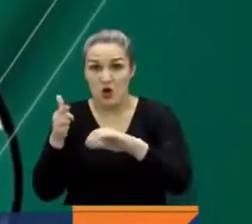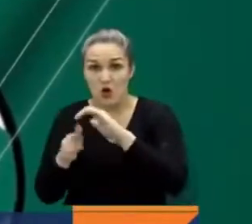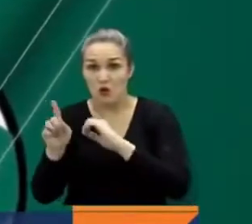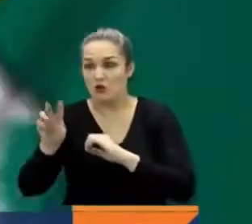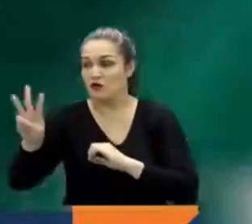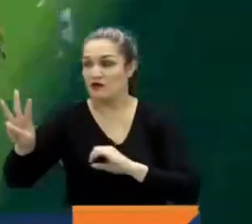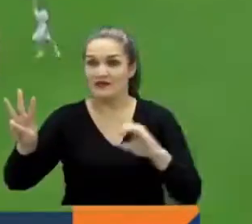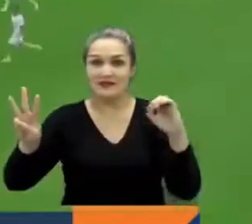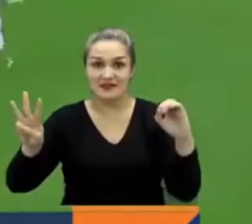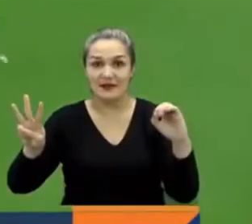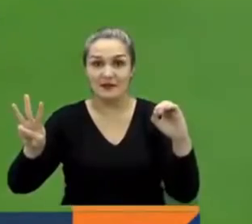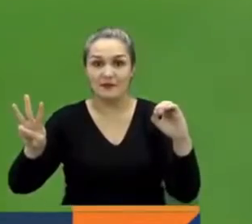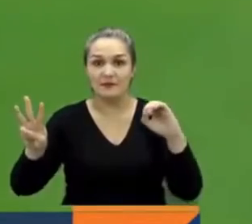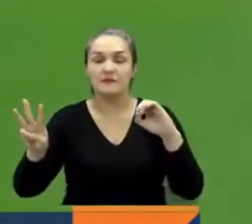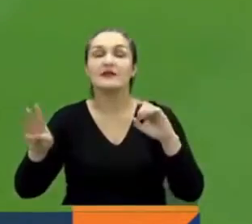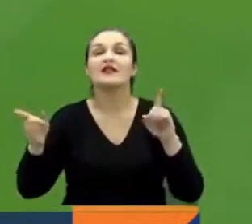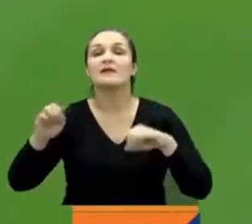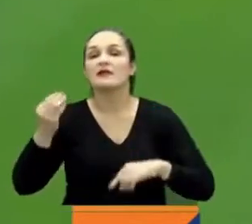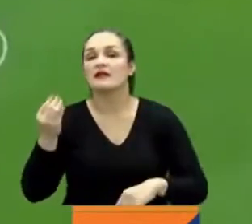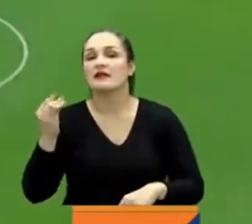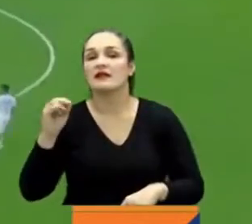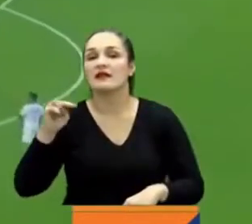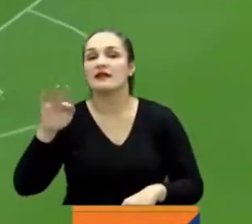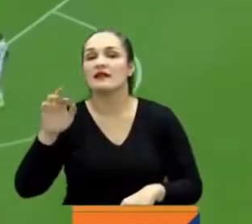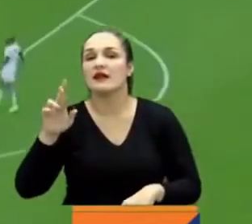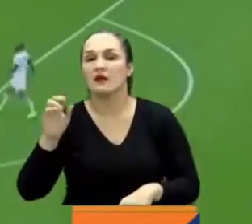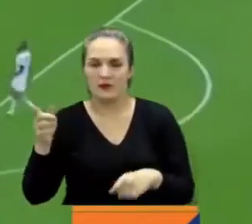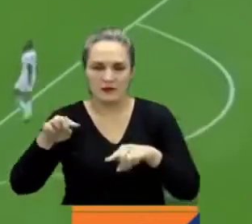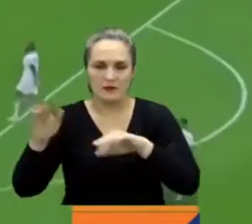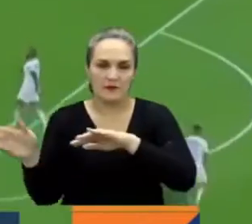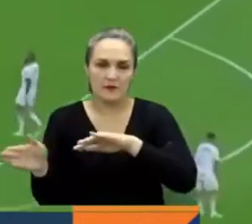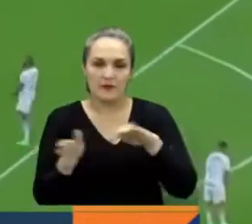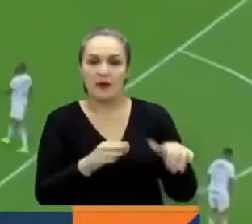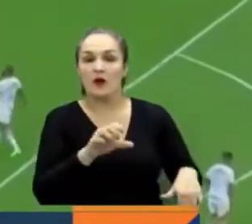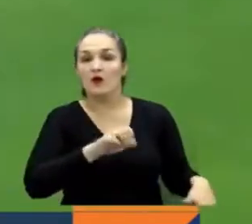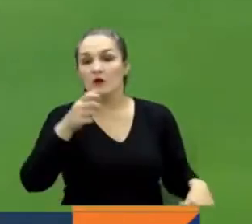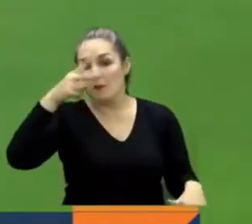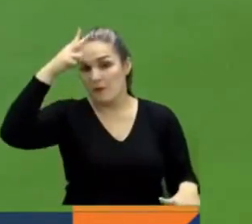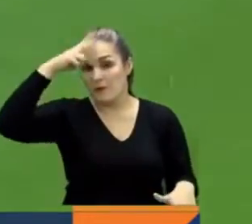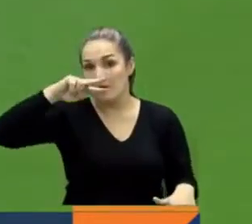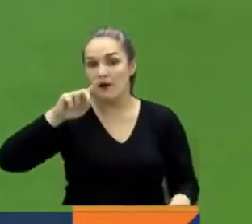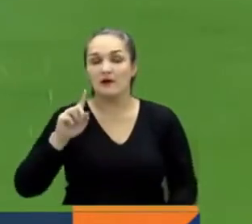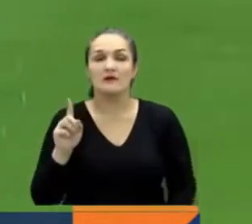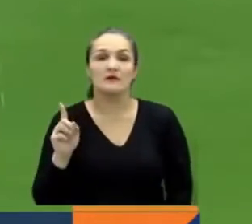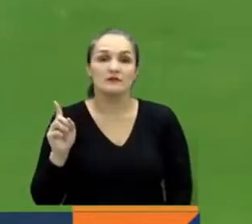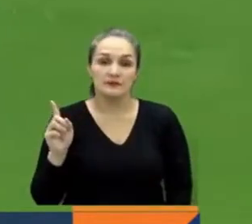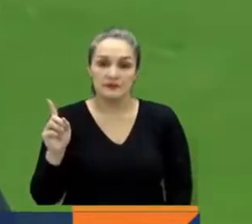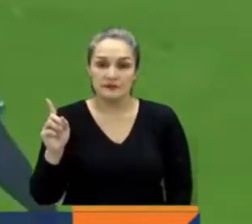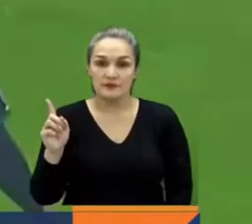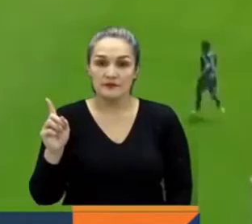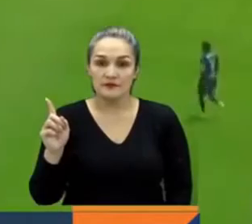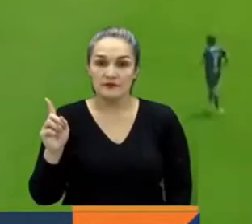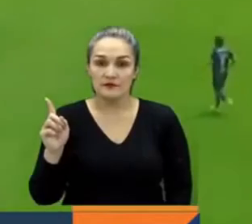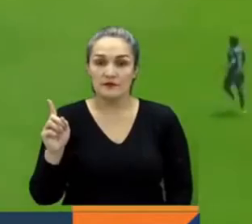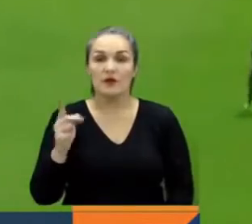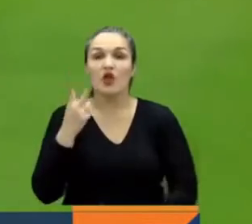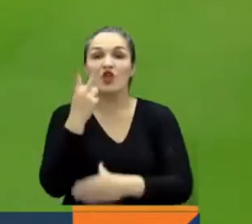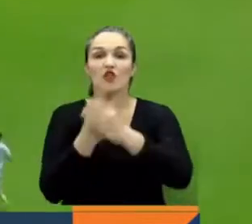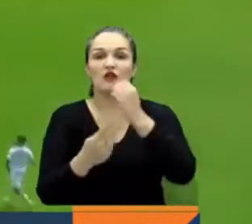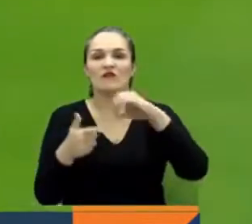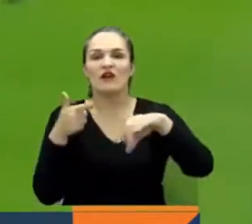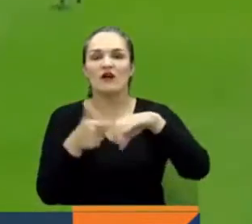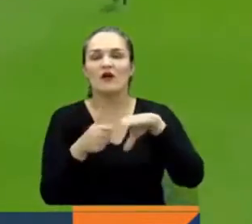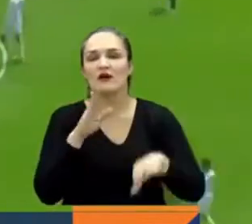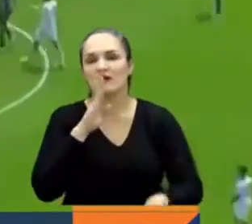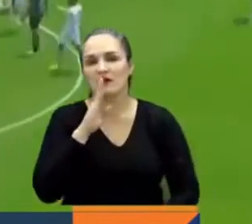Córdoba. Juan Fernando Quintero también jugó y tuvo un muy buen partido. Ahora estamos en México con el doblete de Harold Preciado. Primero acá, con golpe de cabeza,